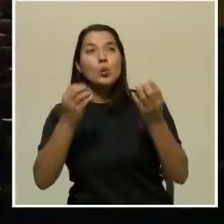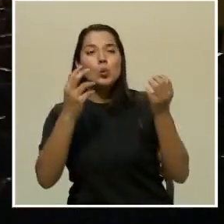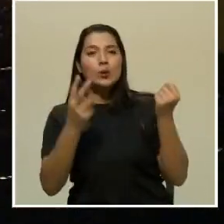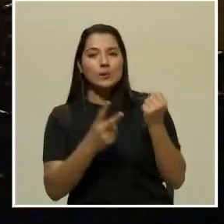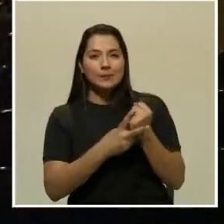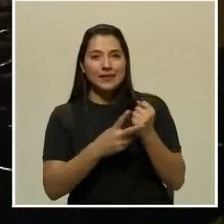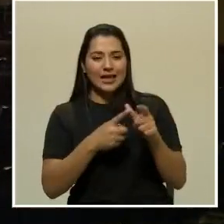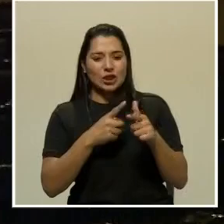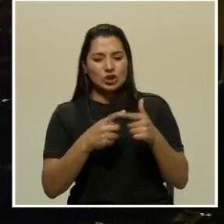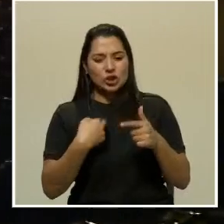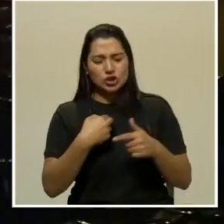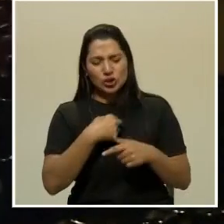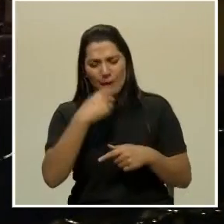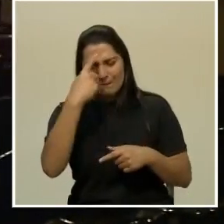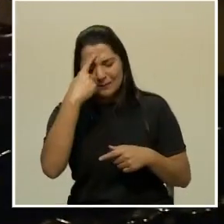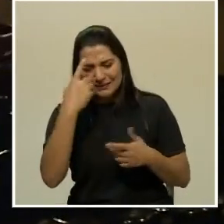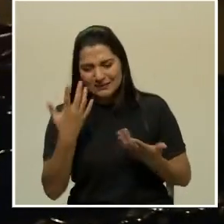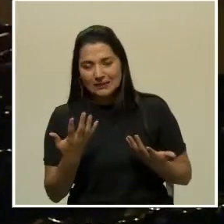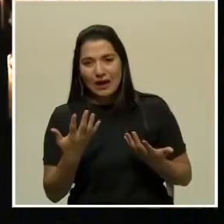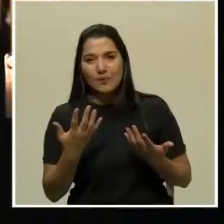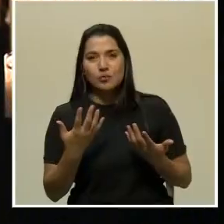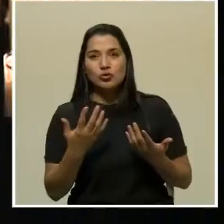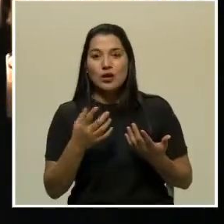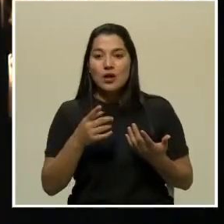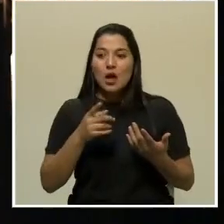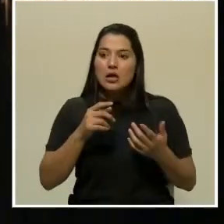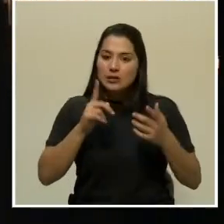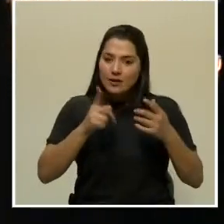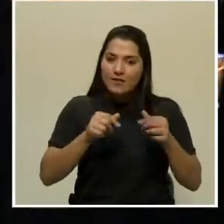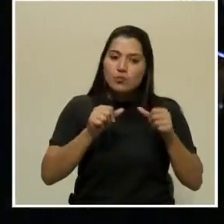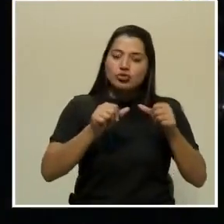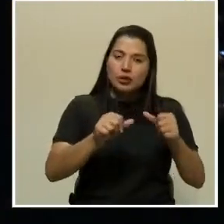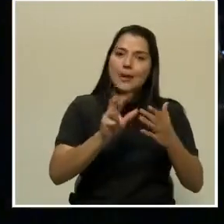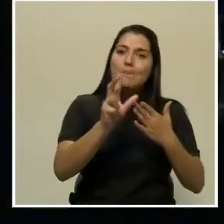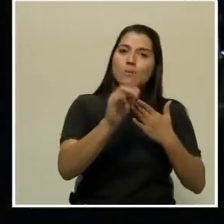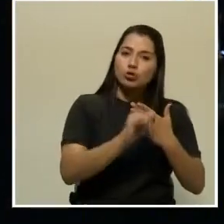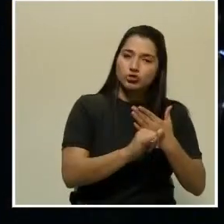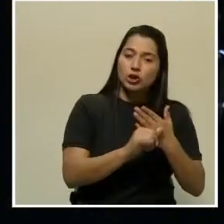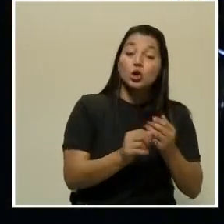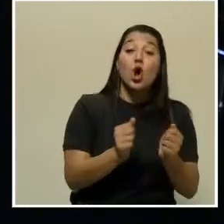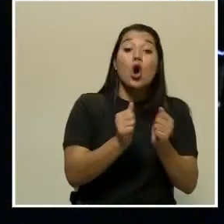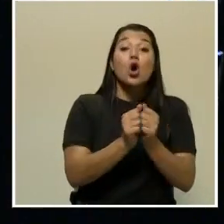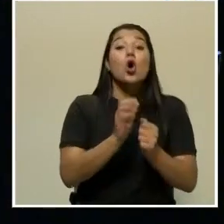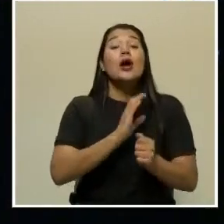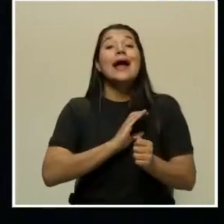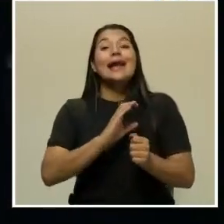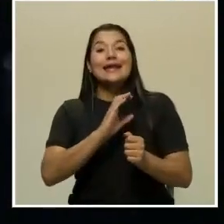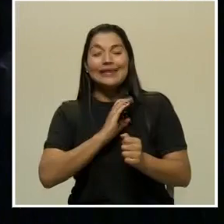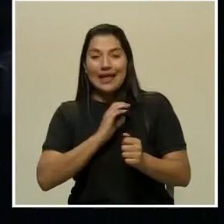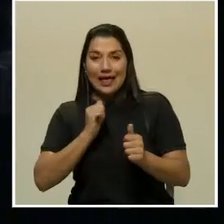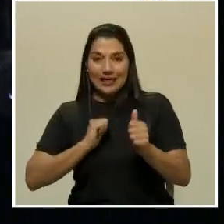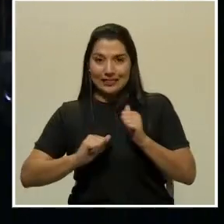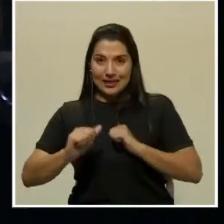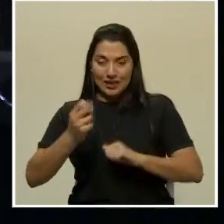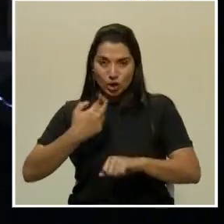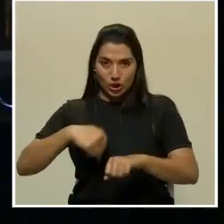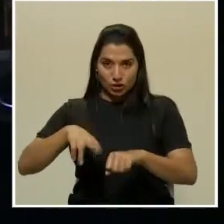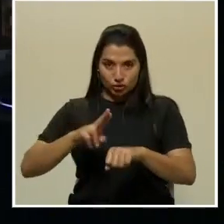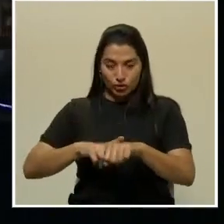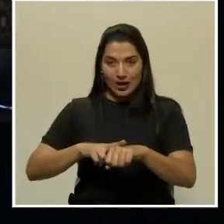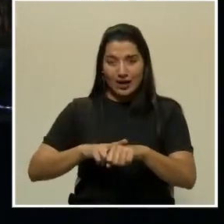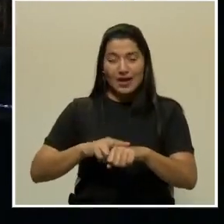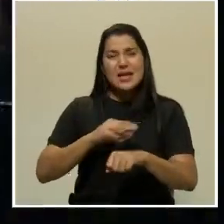esos contenidos y generarlos con la calidad del Teatro Nacional. Y la calidad del Teatro Nacional está más allá del